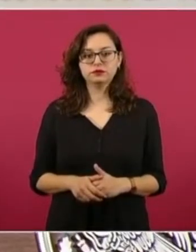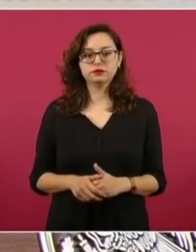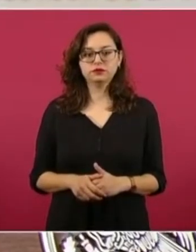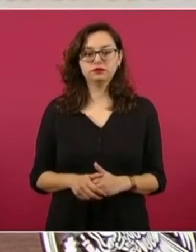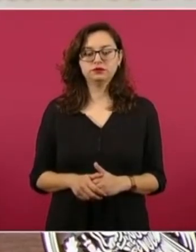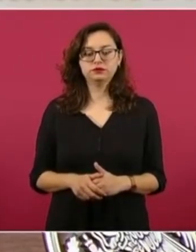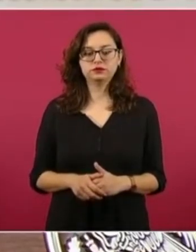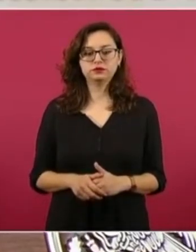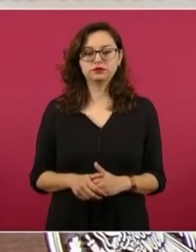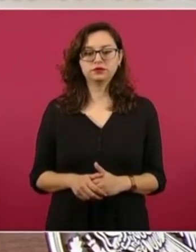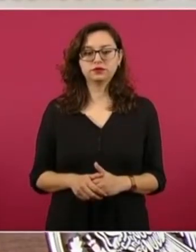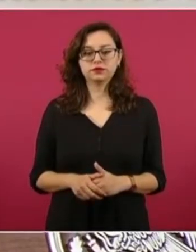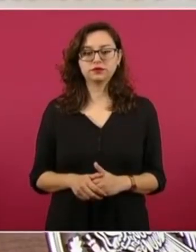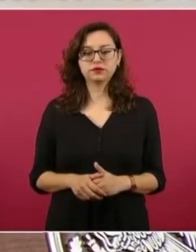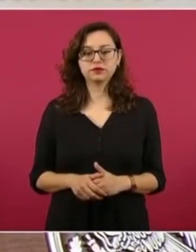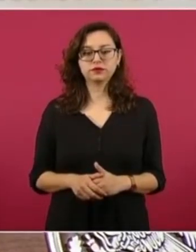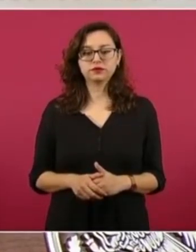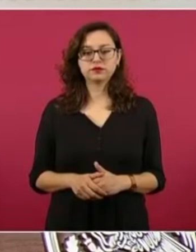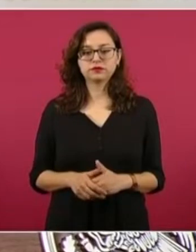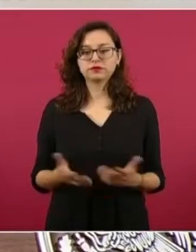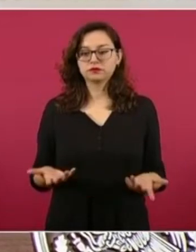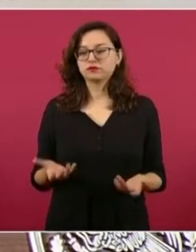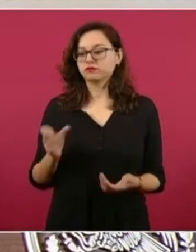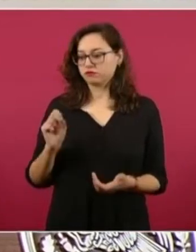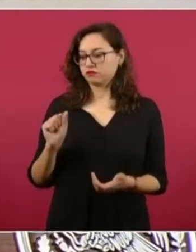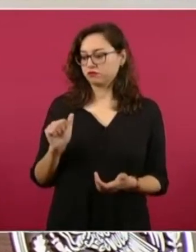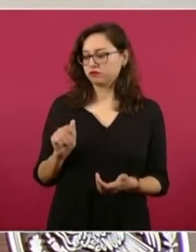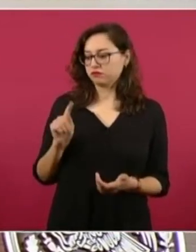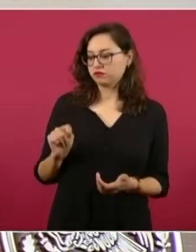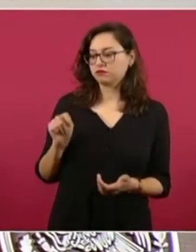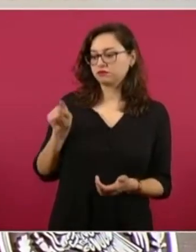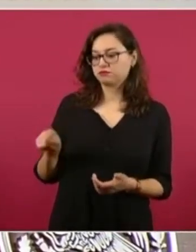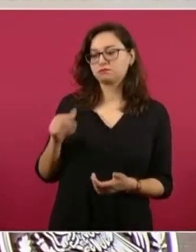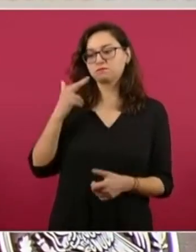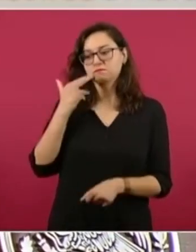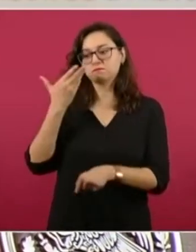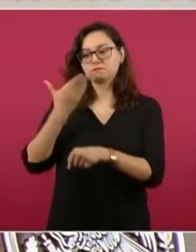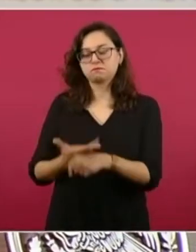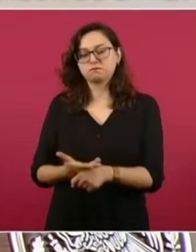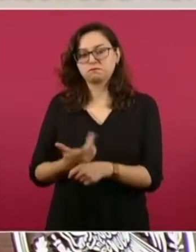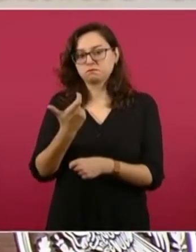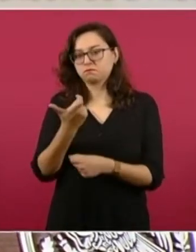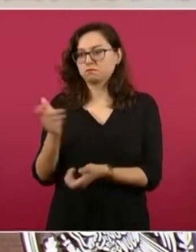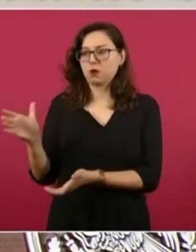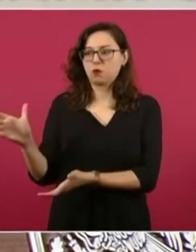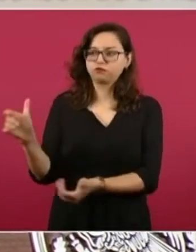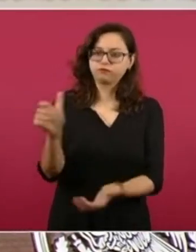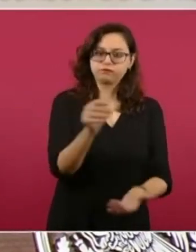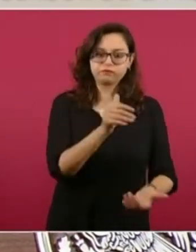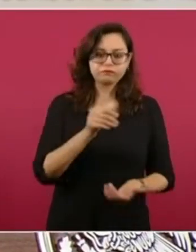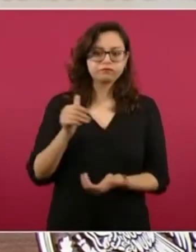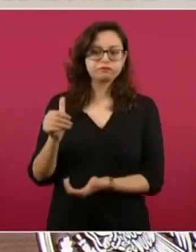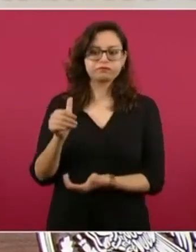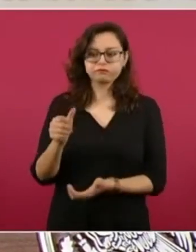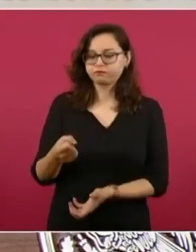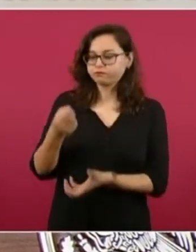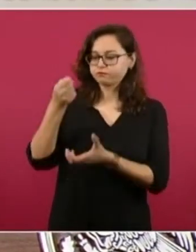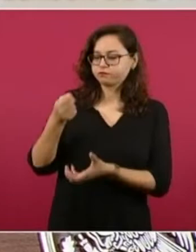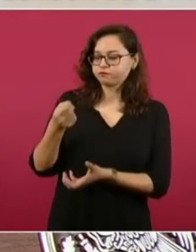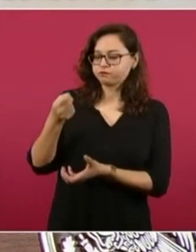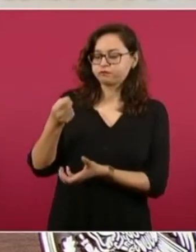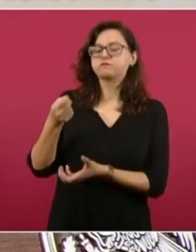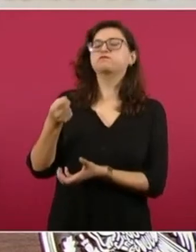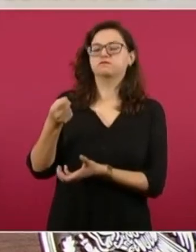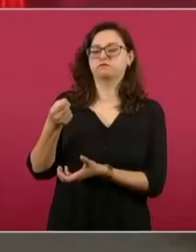recaudar y de fortalecer la hacienda pública para que haya